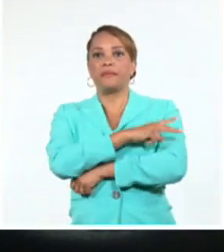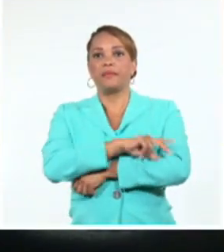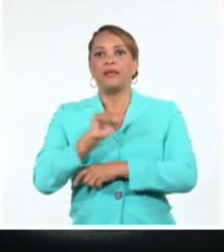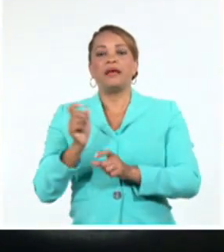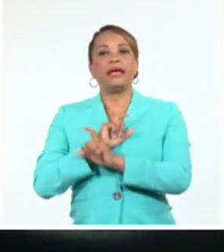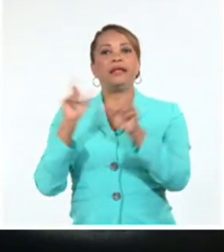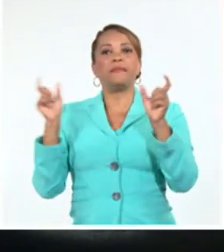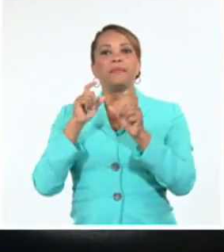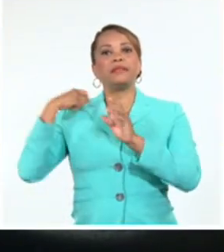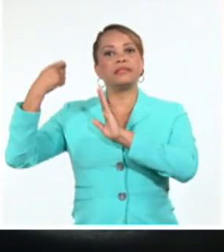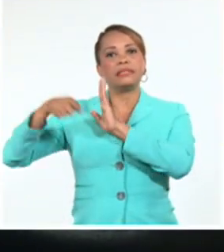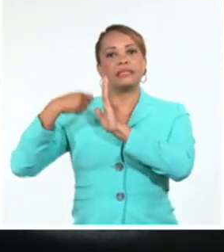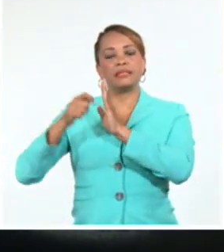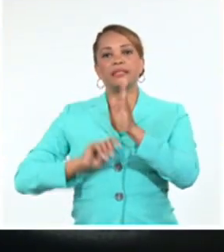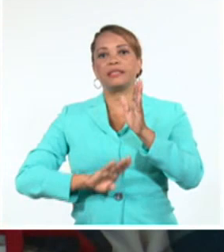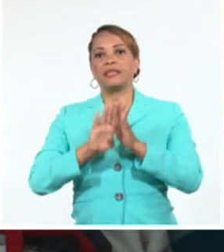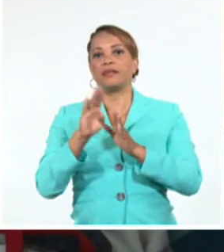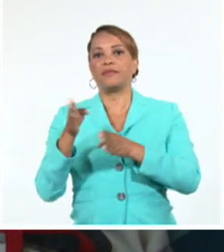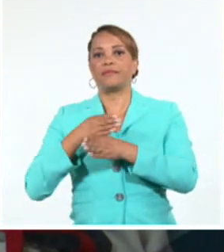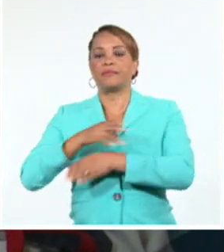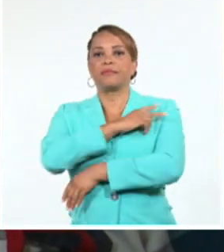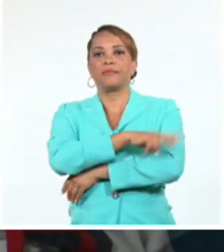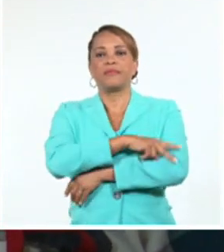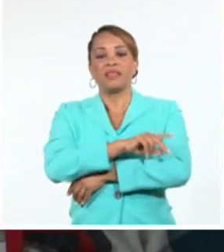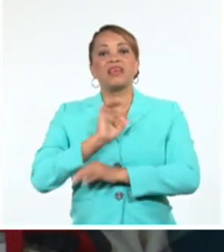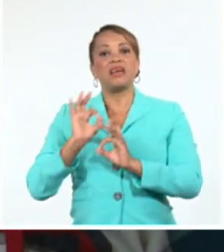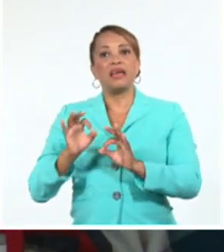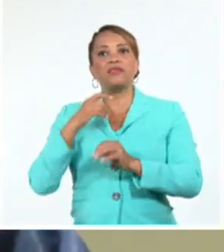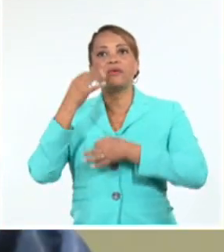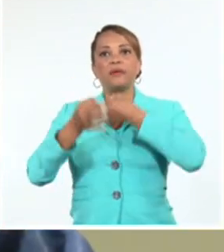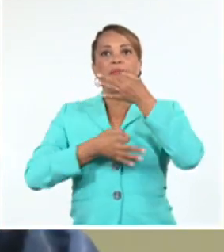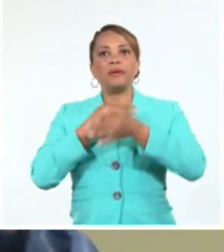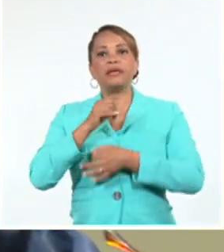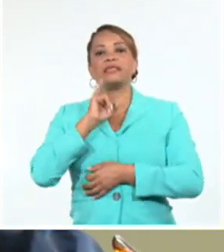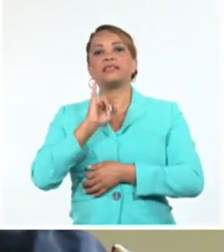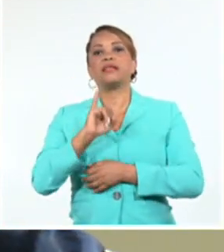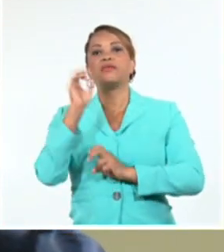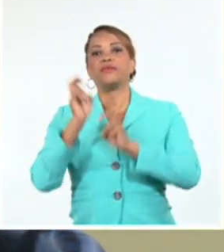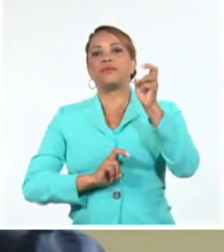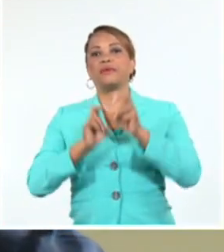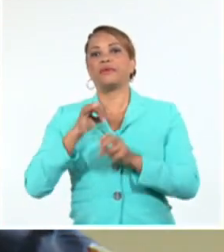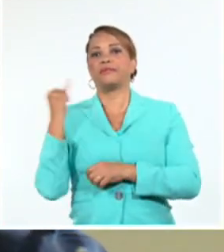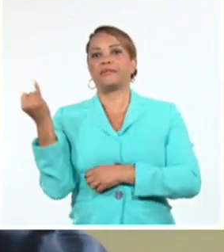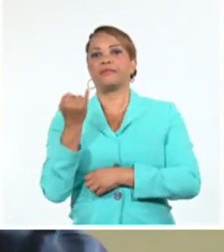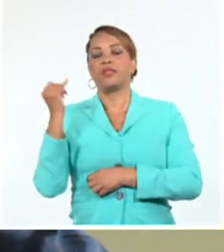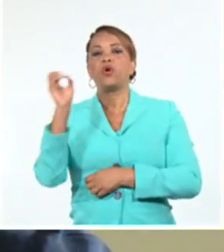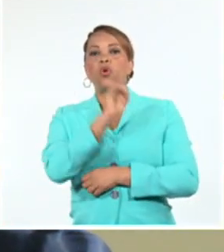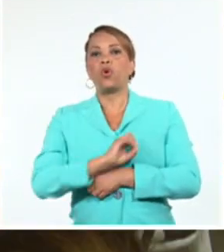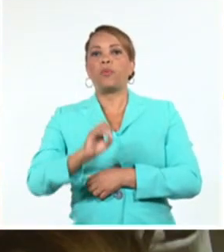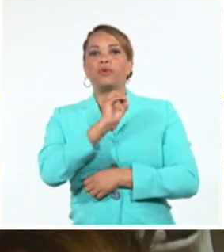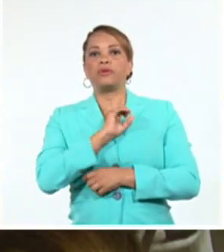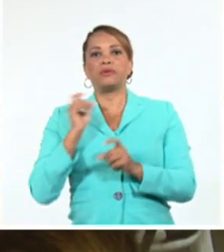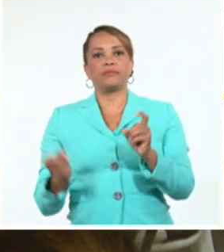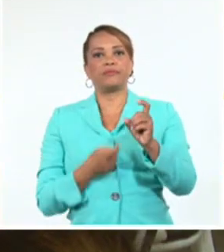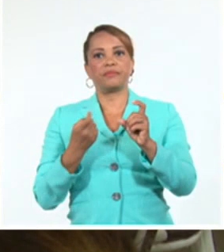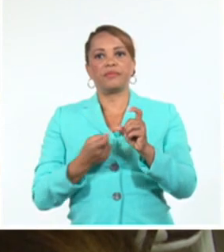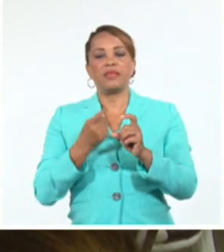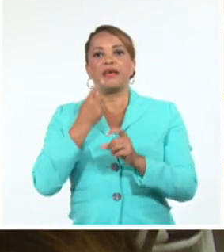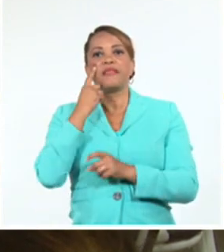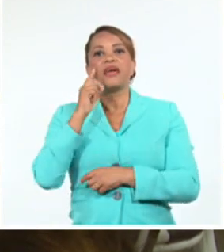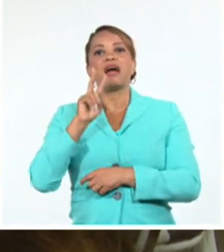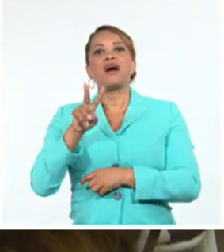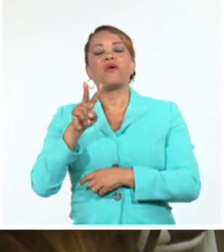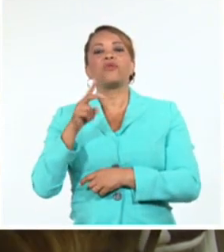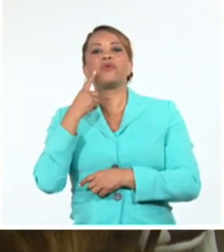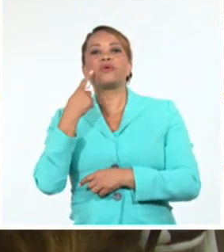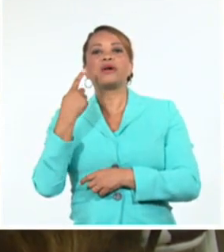cinematografía en el desarrollo de los pueblos marcan las sesiones del sexto taller Internacional Oportunidades y Desafíos del Audiovisual en el